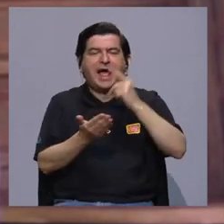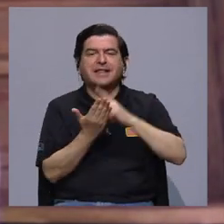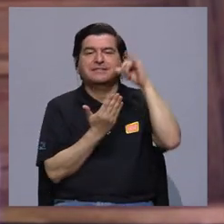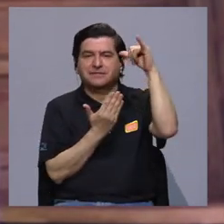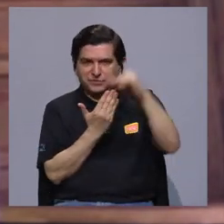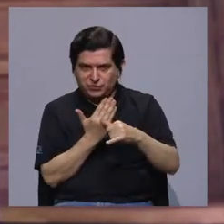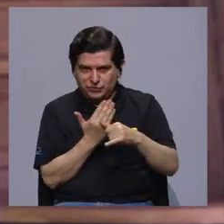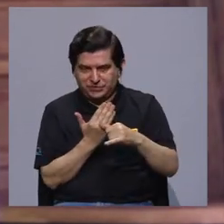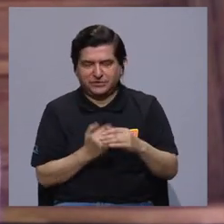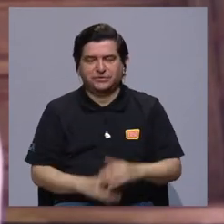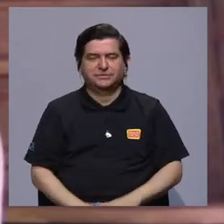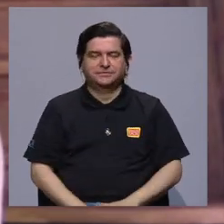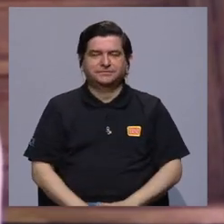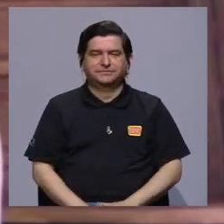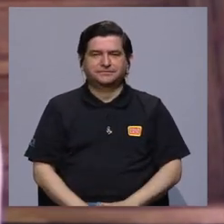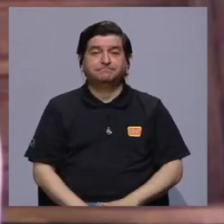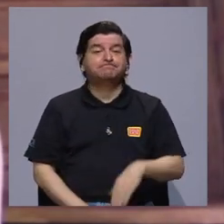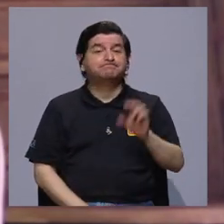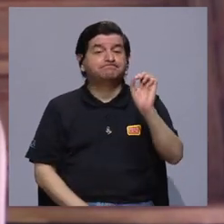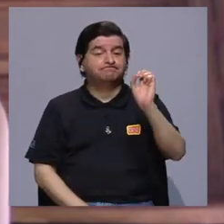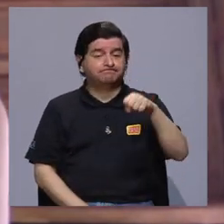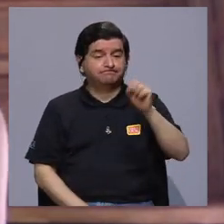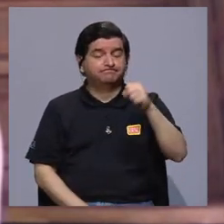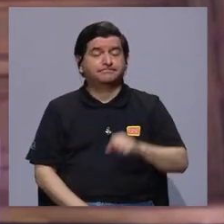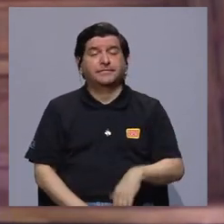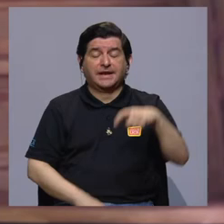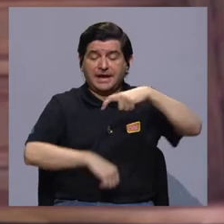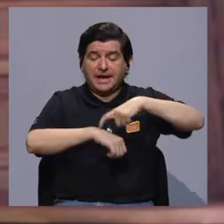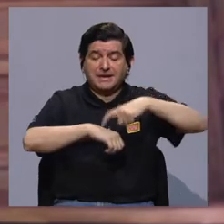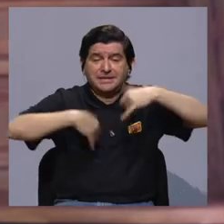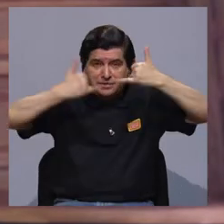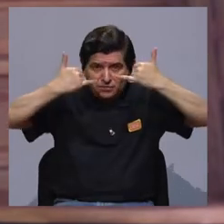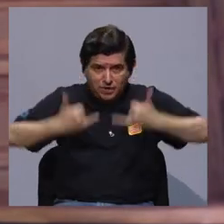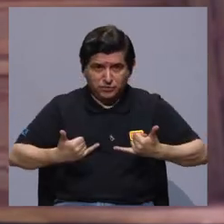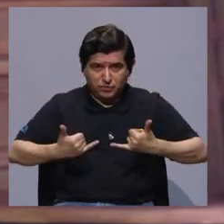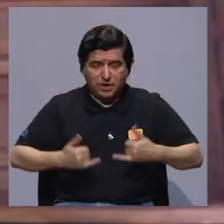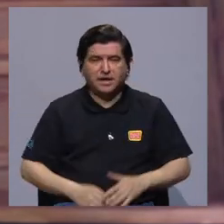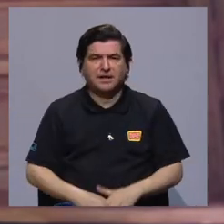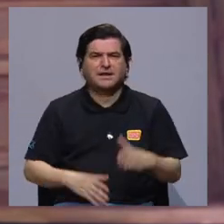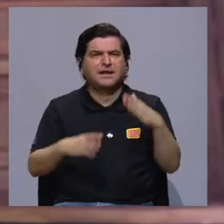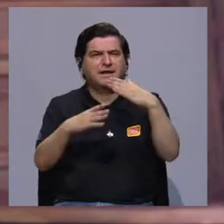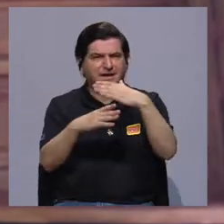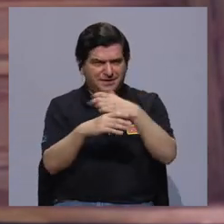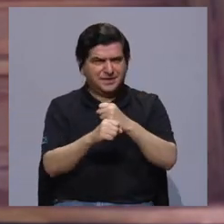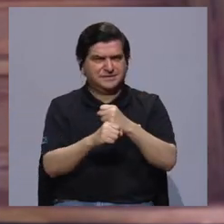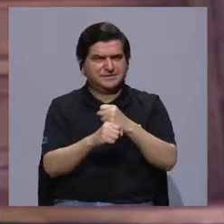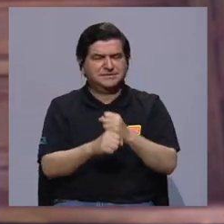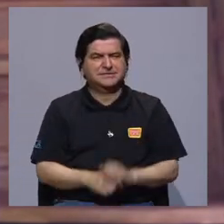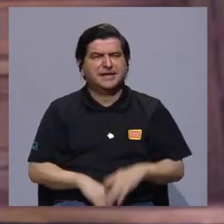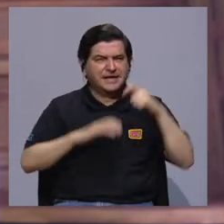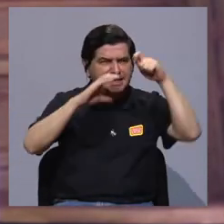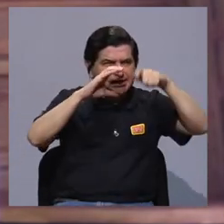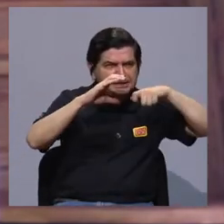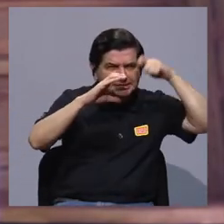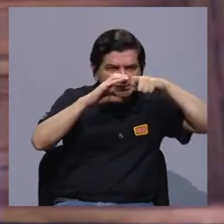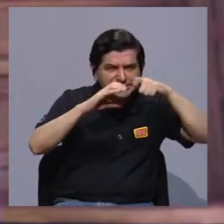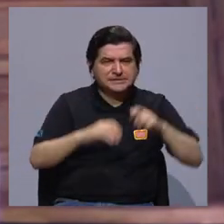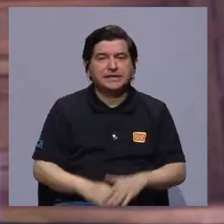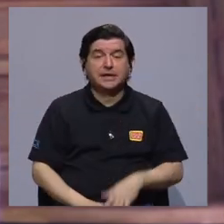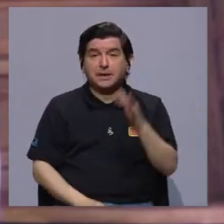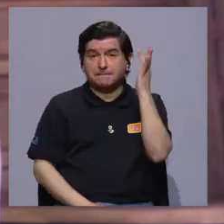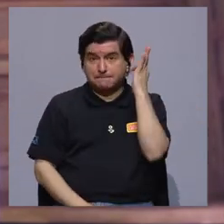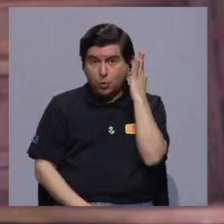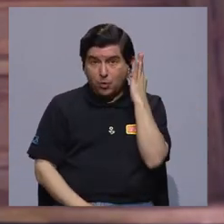redacción del anteproyecto, justamente. Y sí, hoy en día la realización de